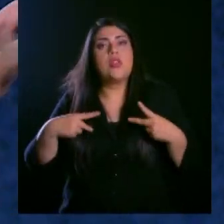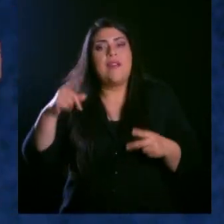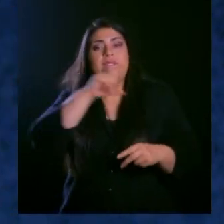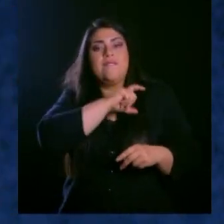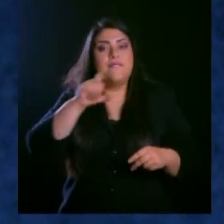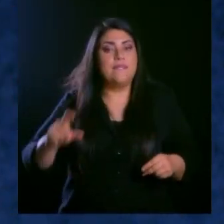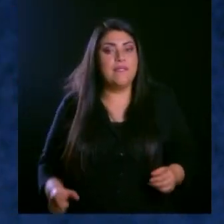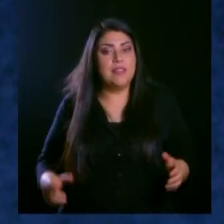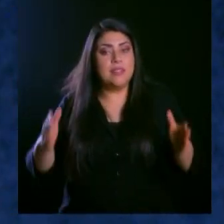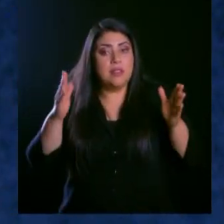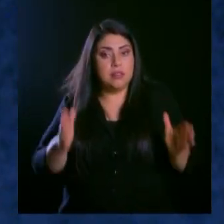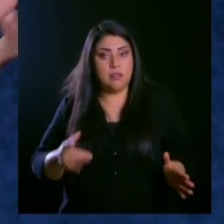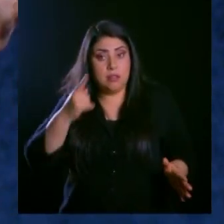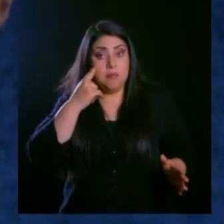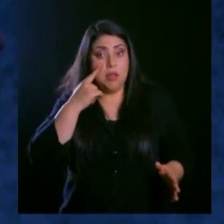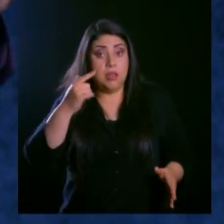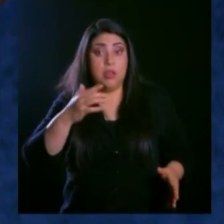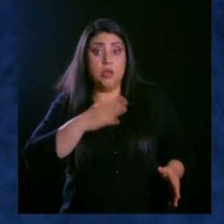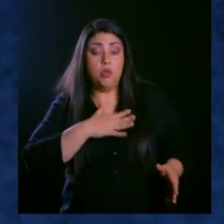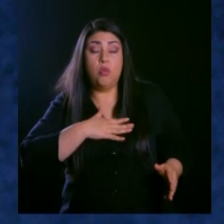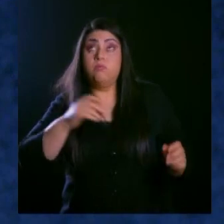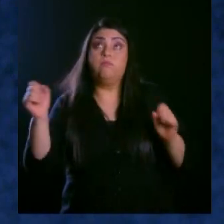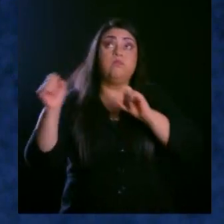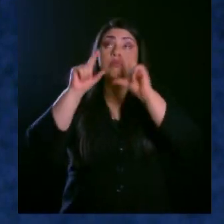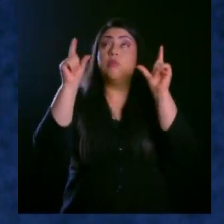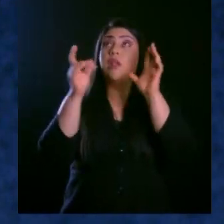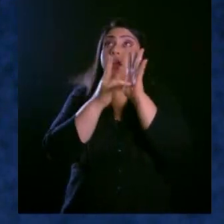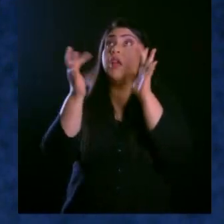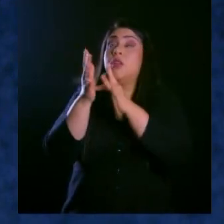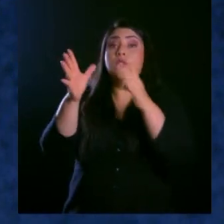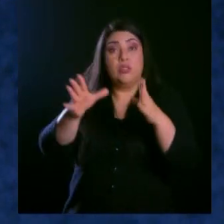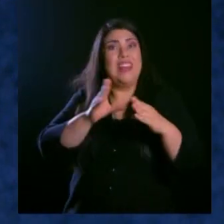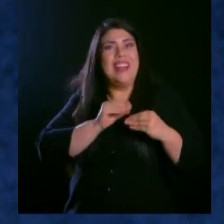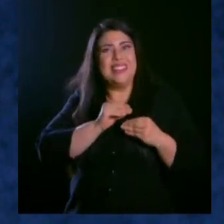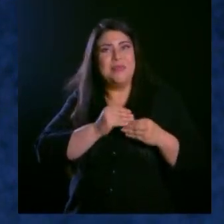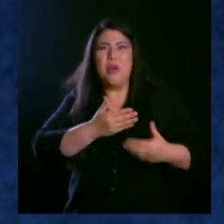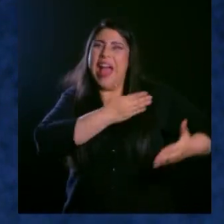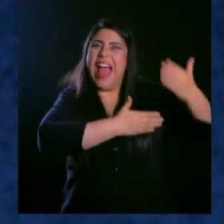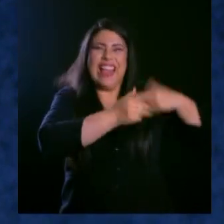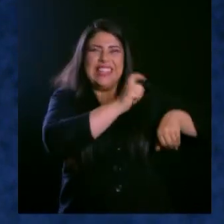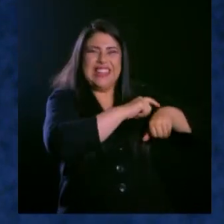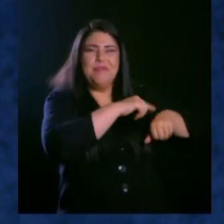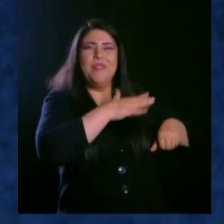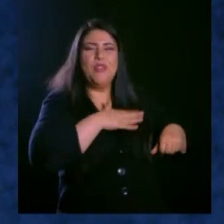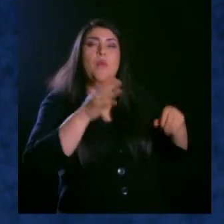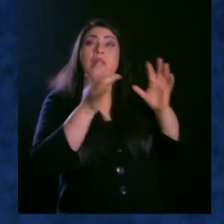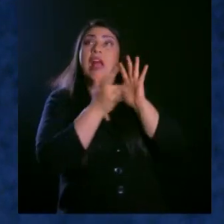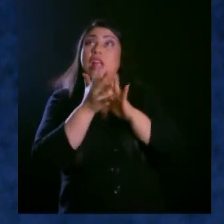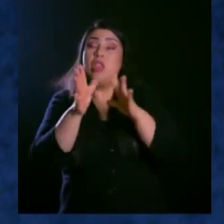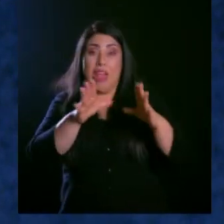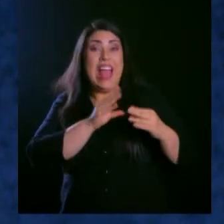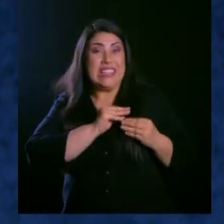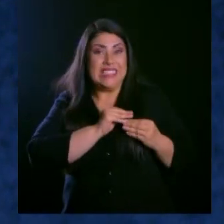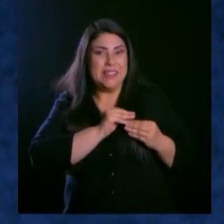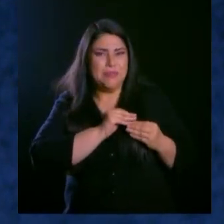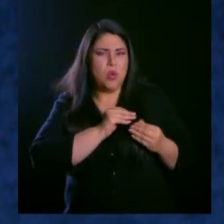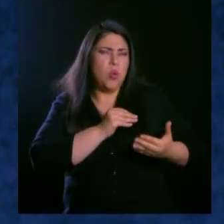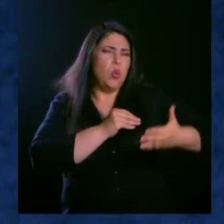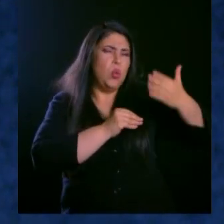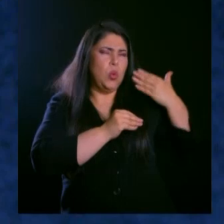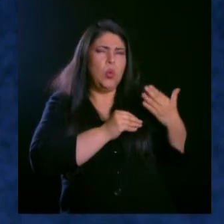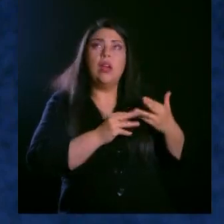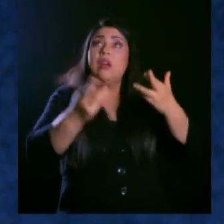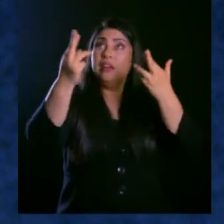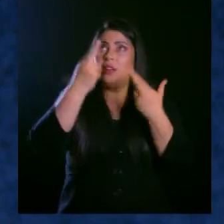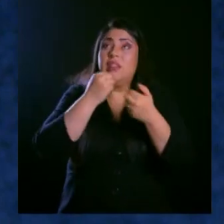Yo de un momento yo acepto a Jesús algo invisible, ¿verdad? Yo acepto a Jesús y yo digo, sí, Señor, yo te creo. Entonces, yo acepto al Señor como mi